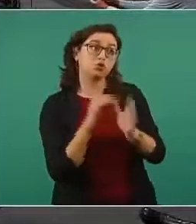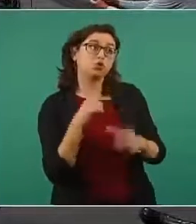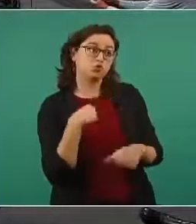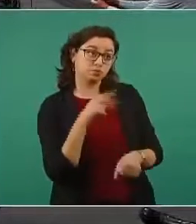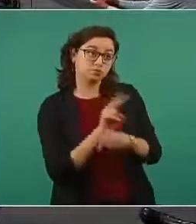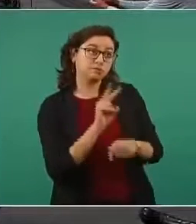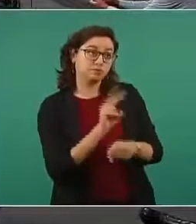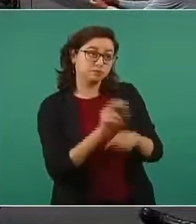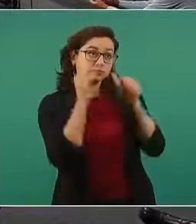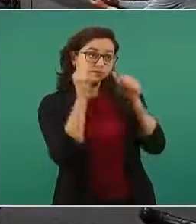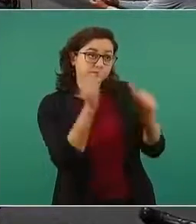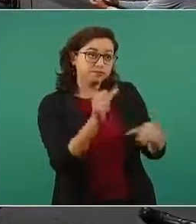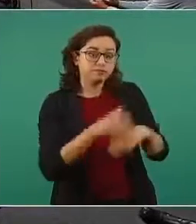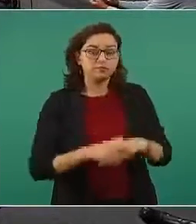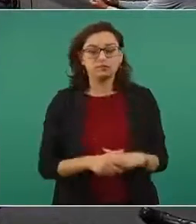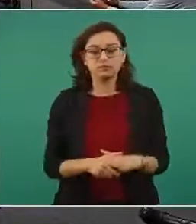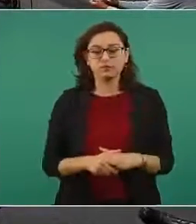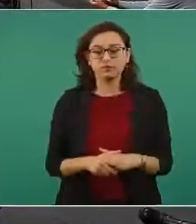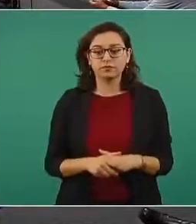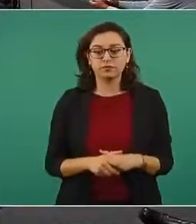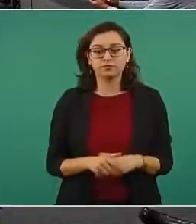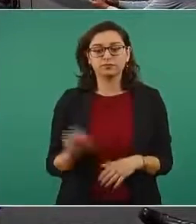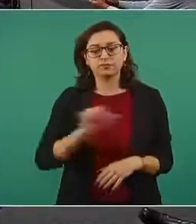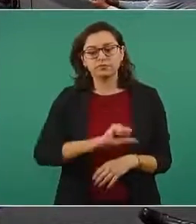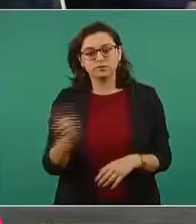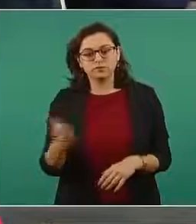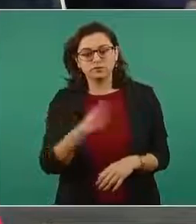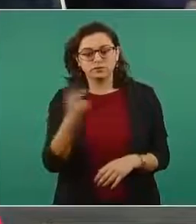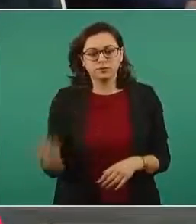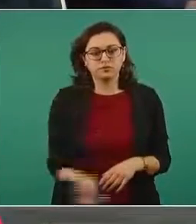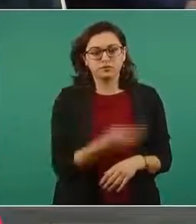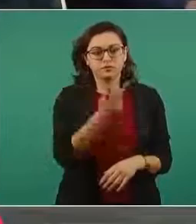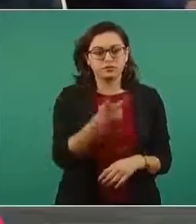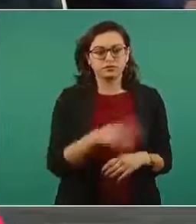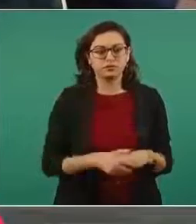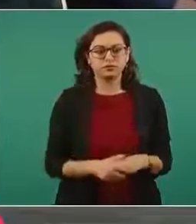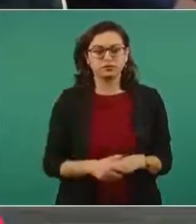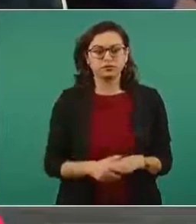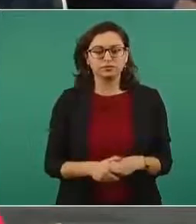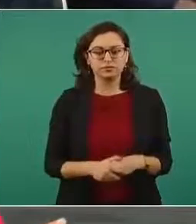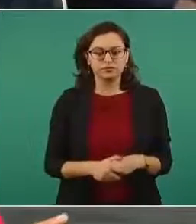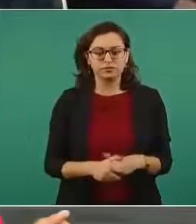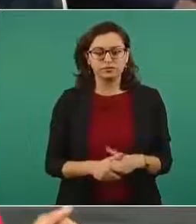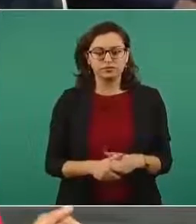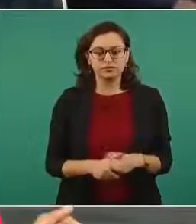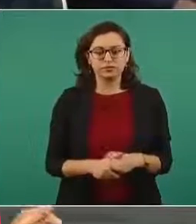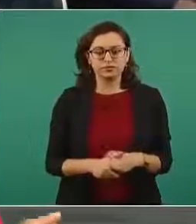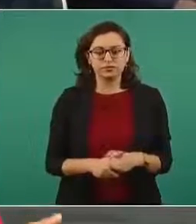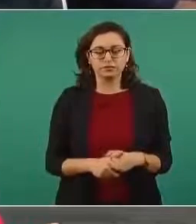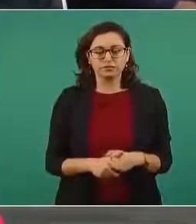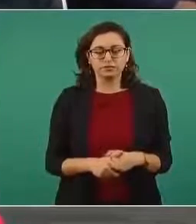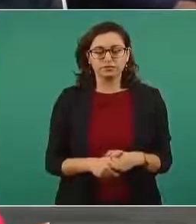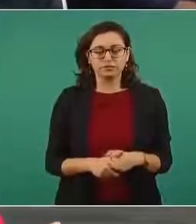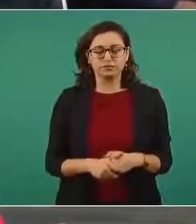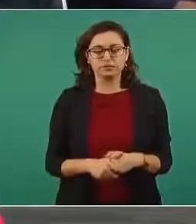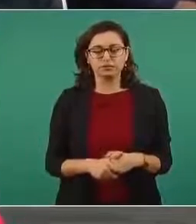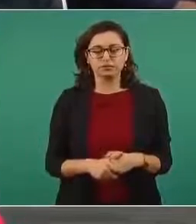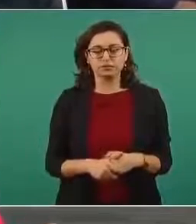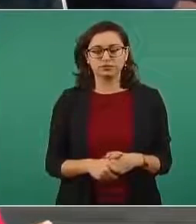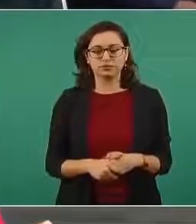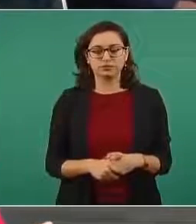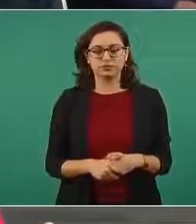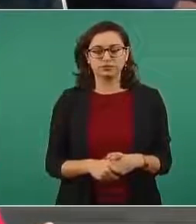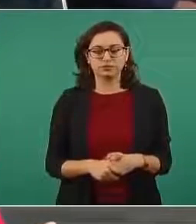procuraduría presidente otra en el tema de desaparecidos a raíz de que